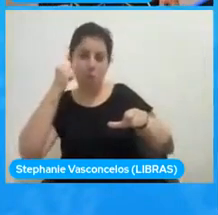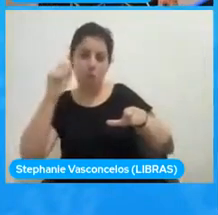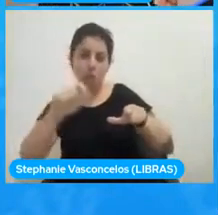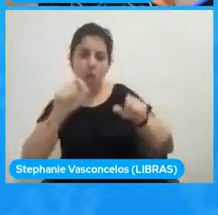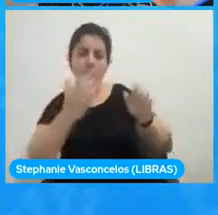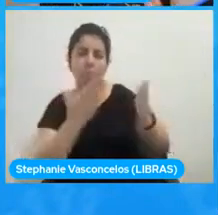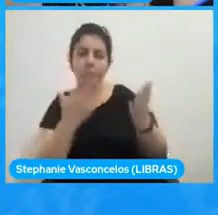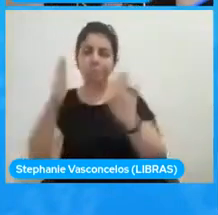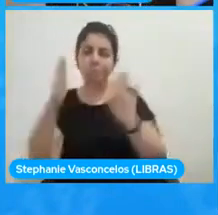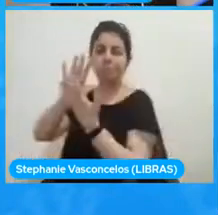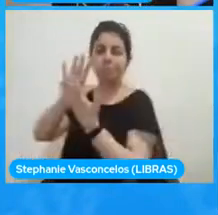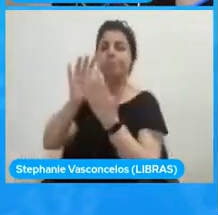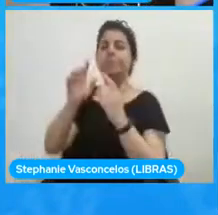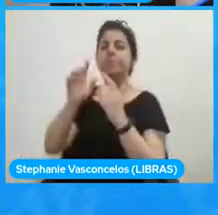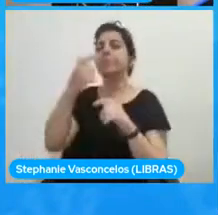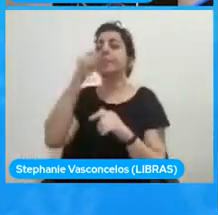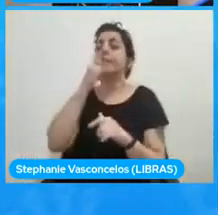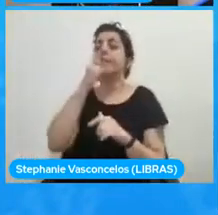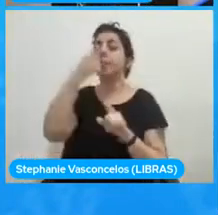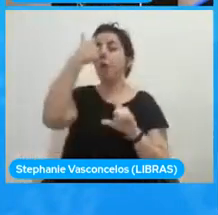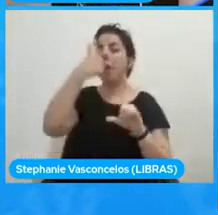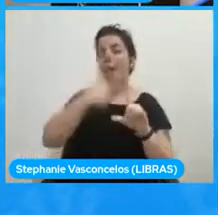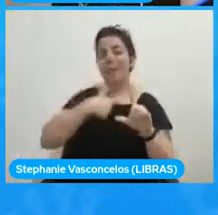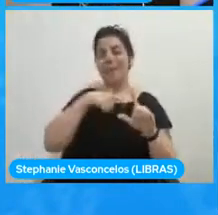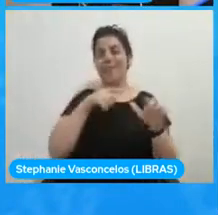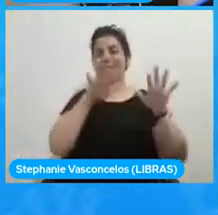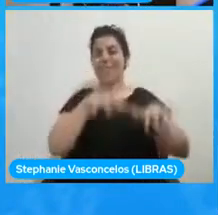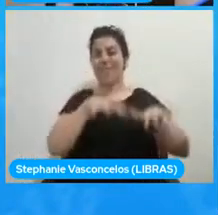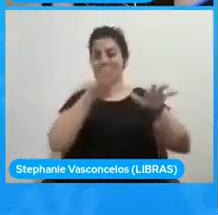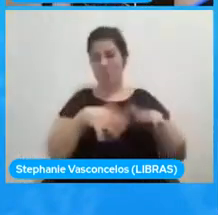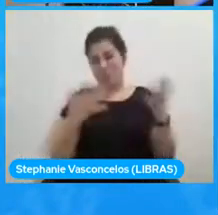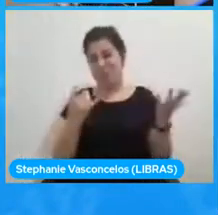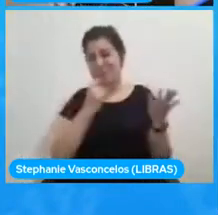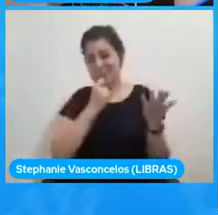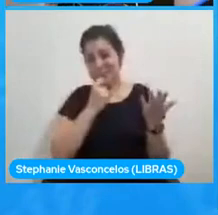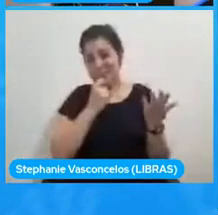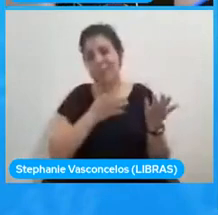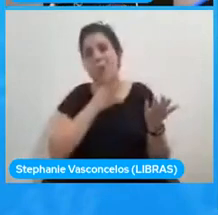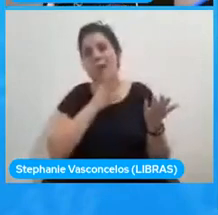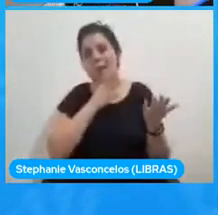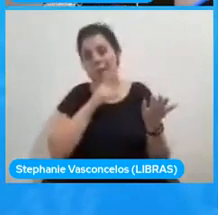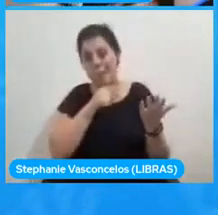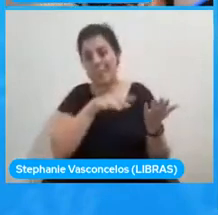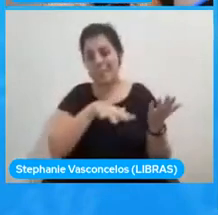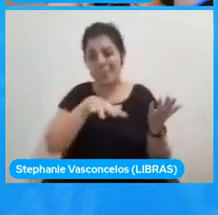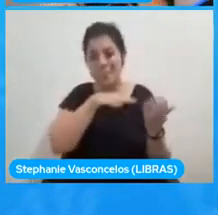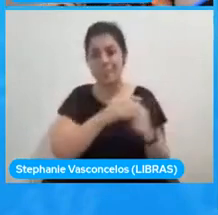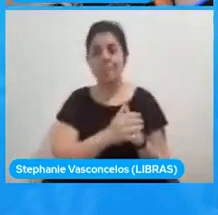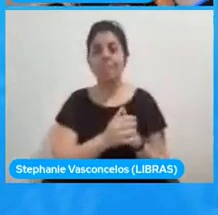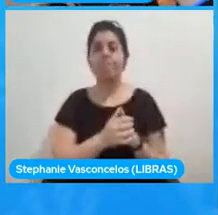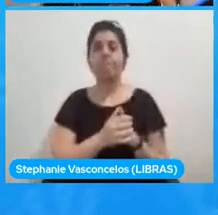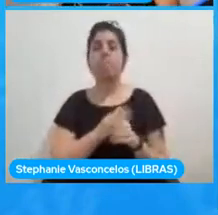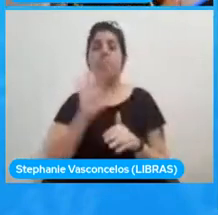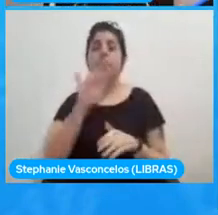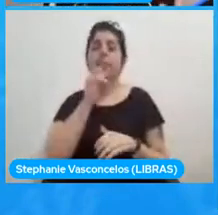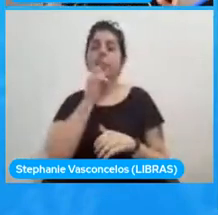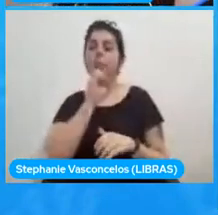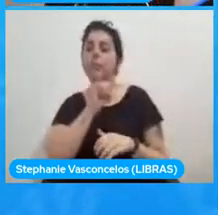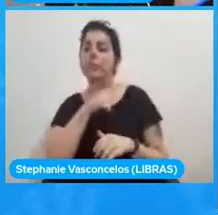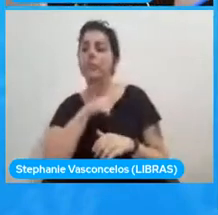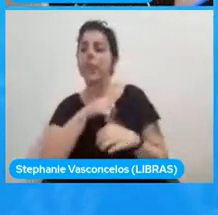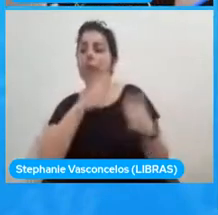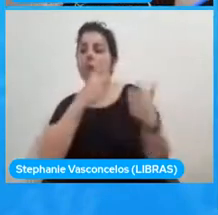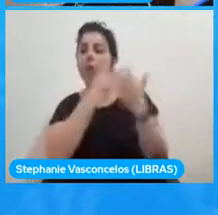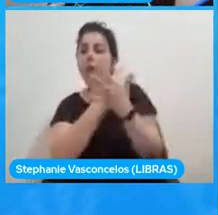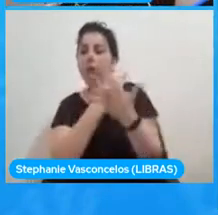personas que ya conocemos que eso existe y que por lo regular somos developers. Entonces, errores que existan en el WebAssembly